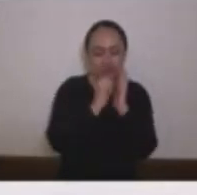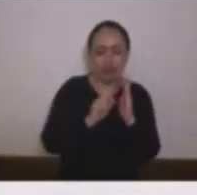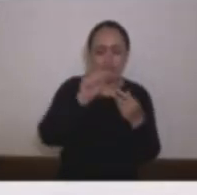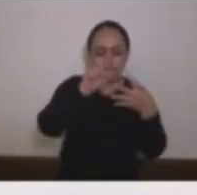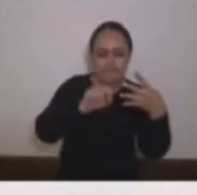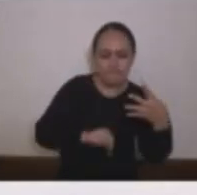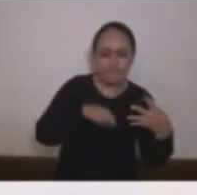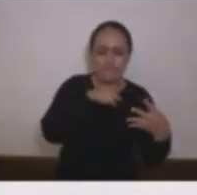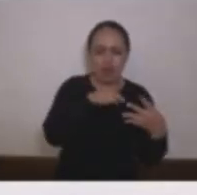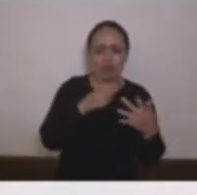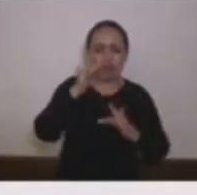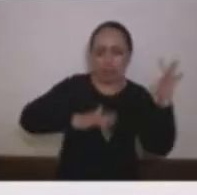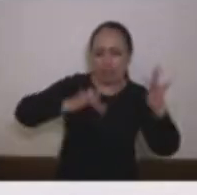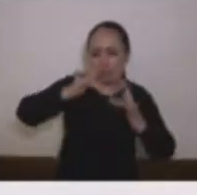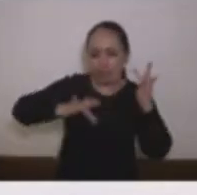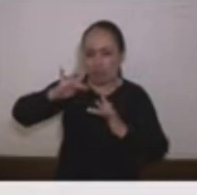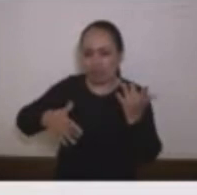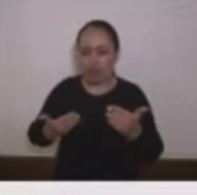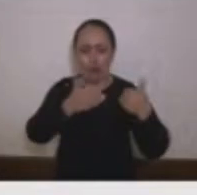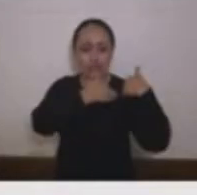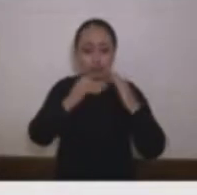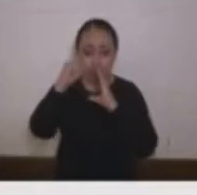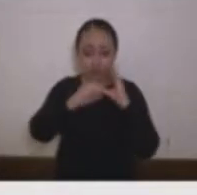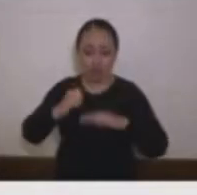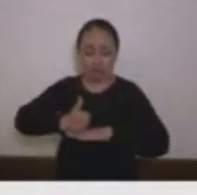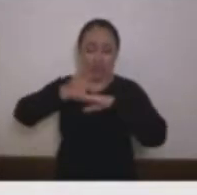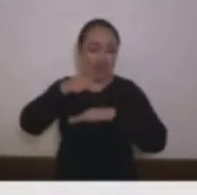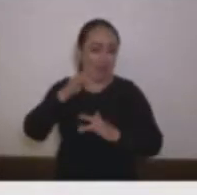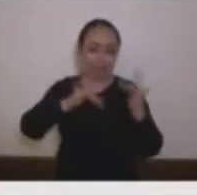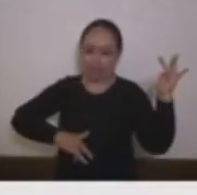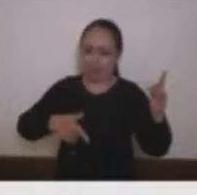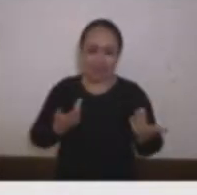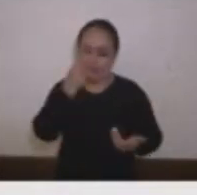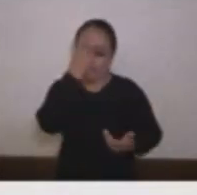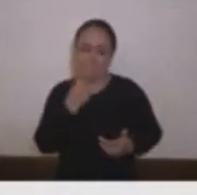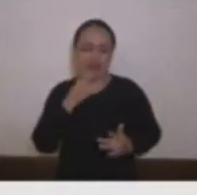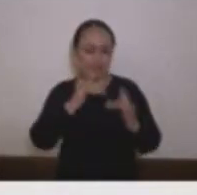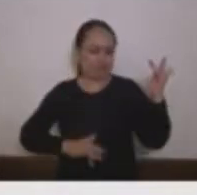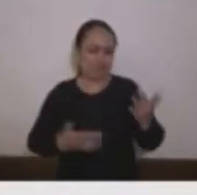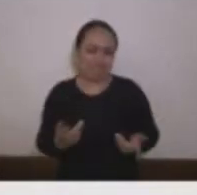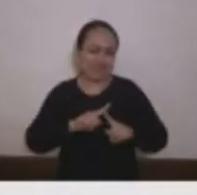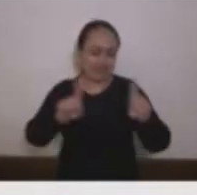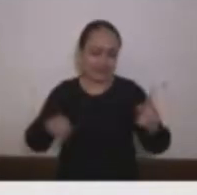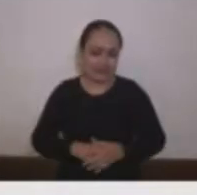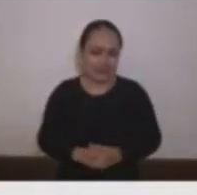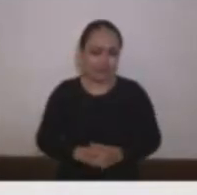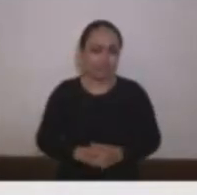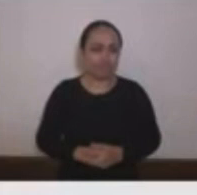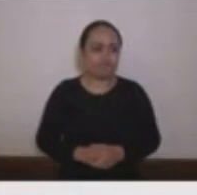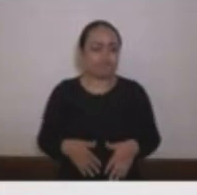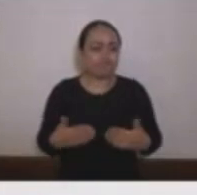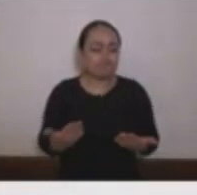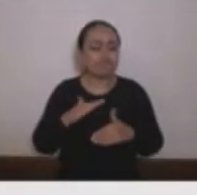relacionadas con el trabajo diario que implica el cargo de Contralor preguntas que no tenían que ver con la función y con la naturaleza además después